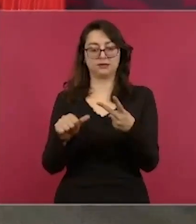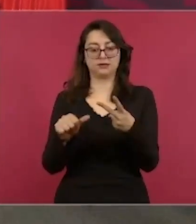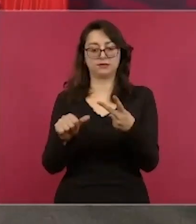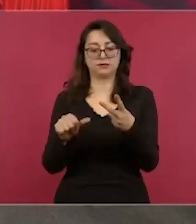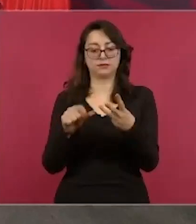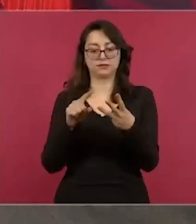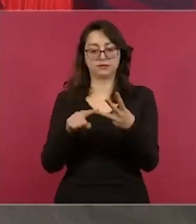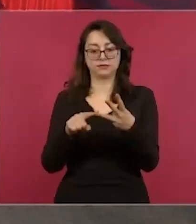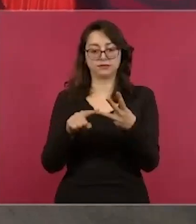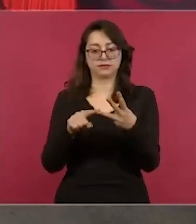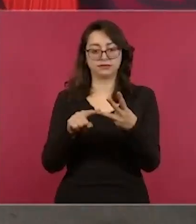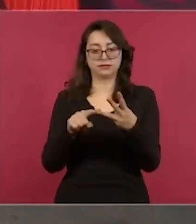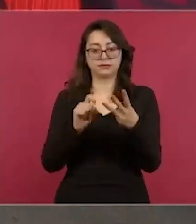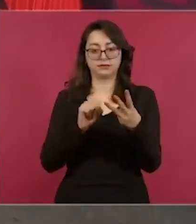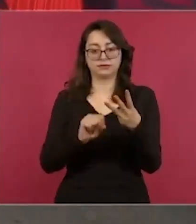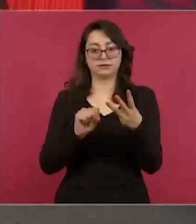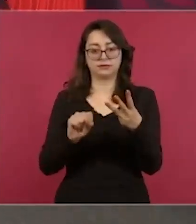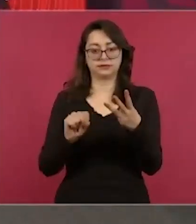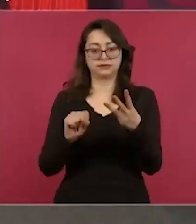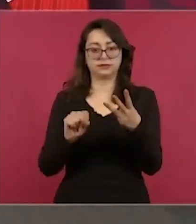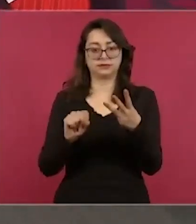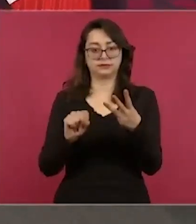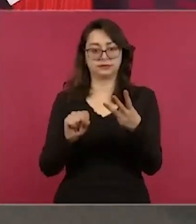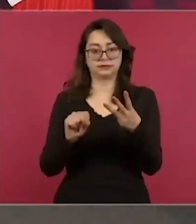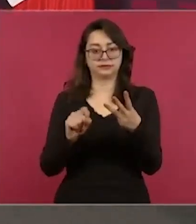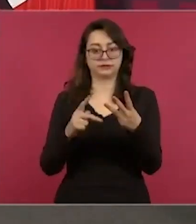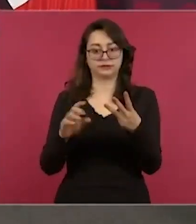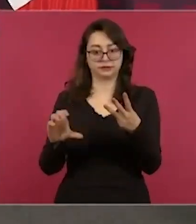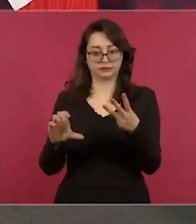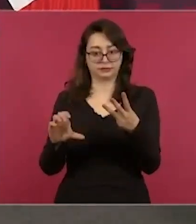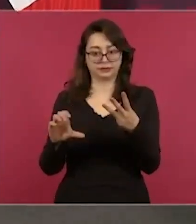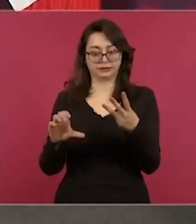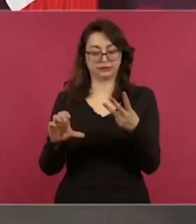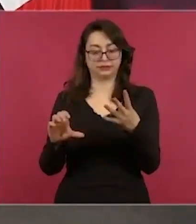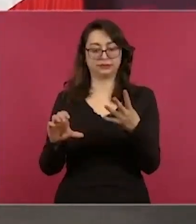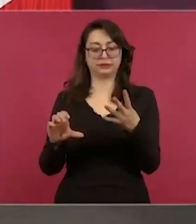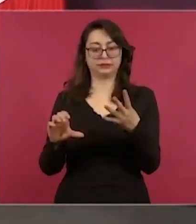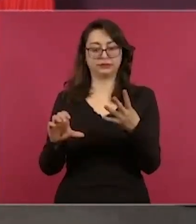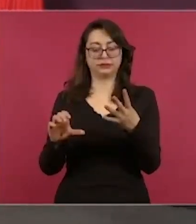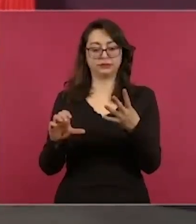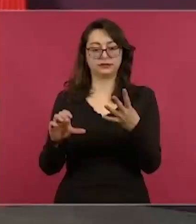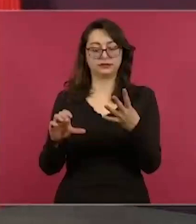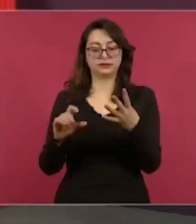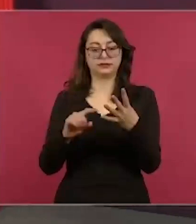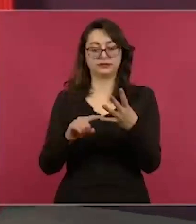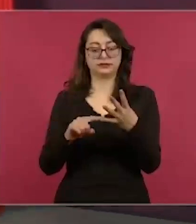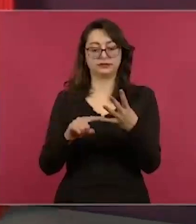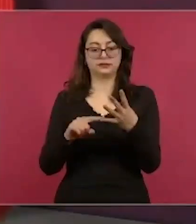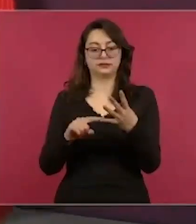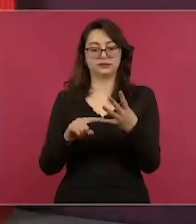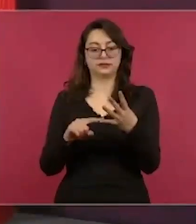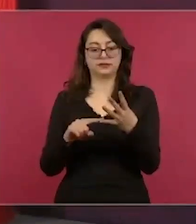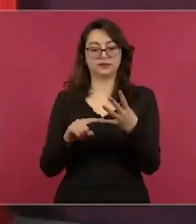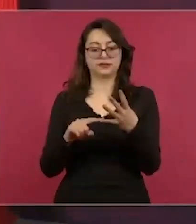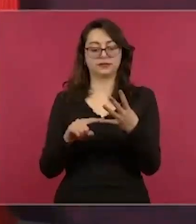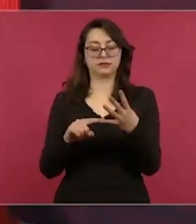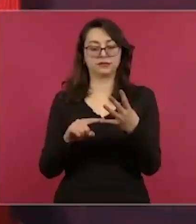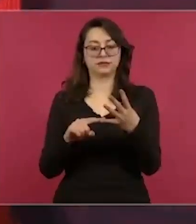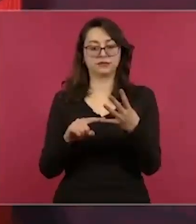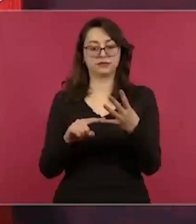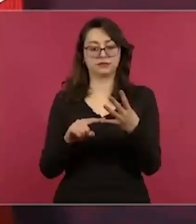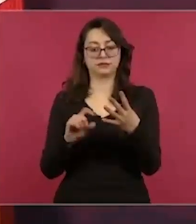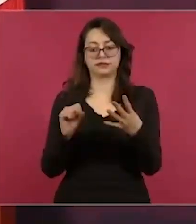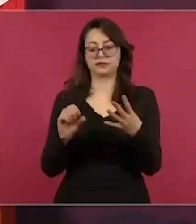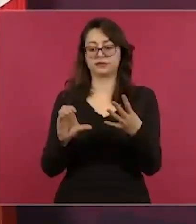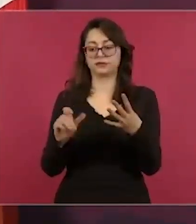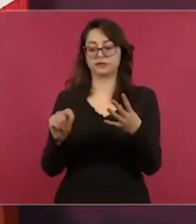la secretaria de Seguridad Pública, Protección Ciudadana, el secretario